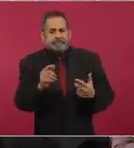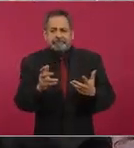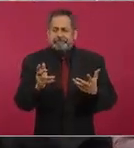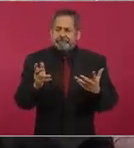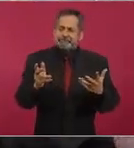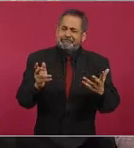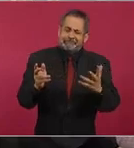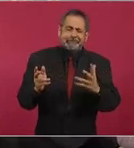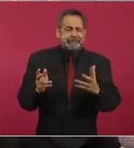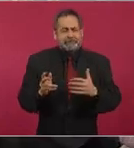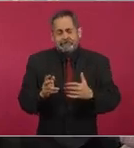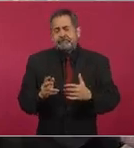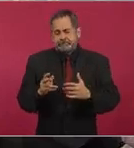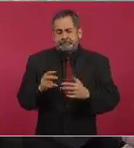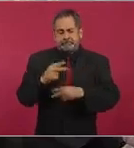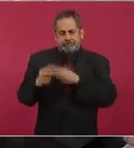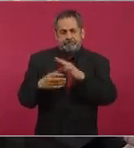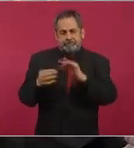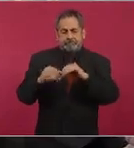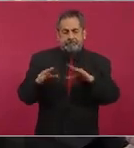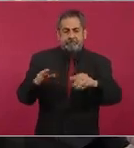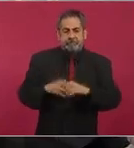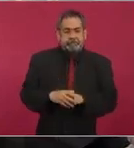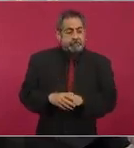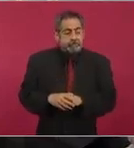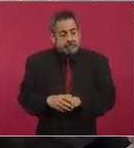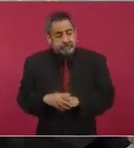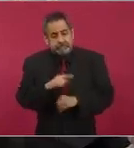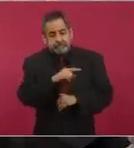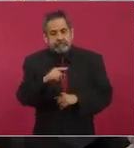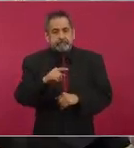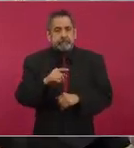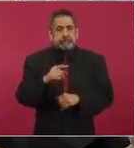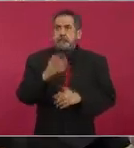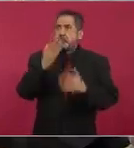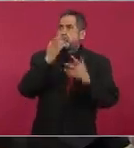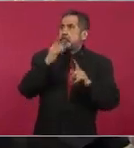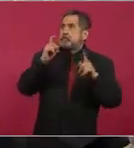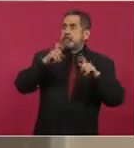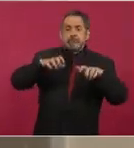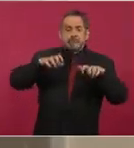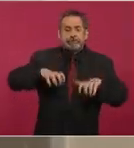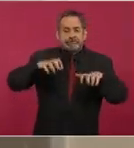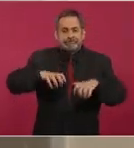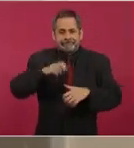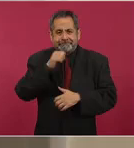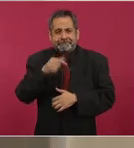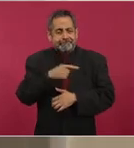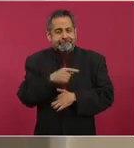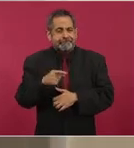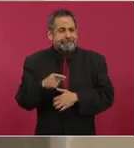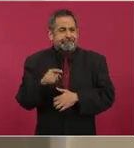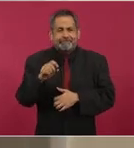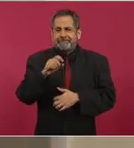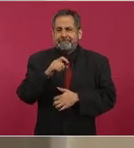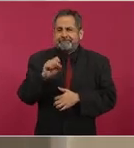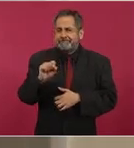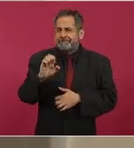ya está dejando de llover, hay seca